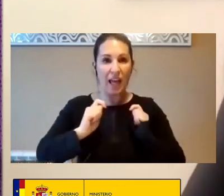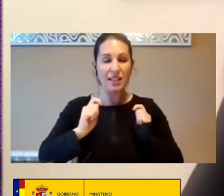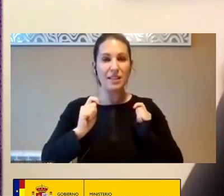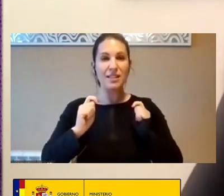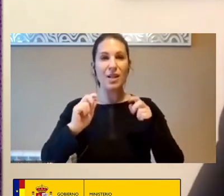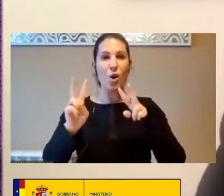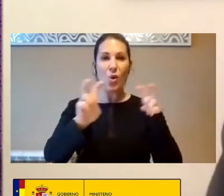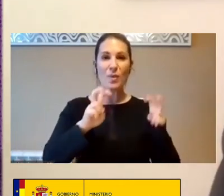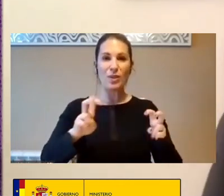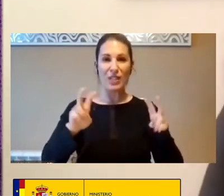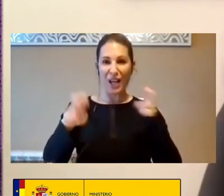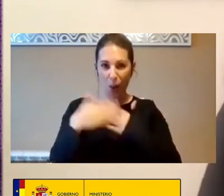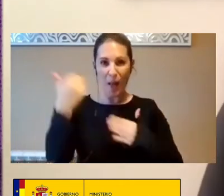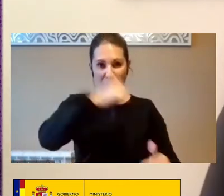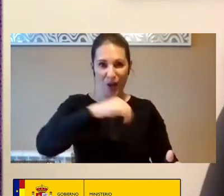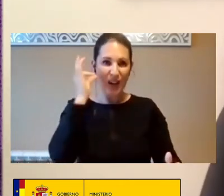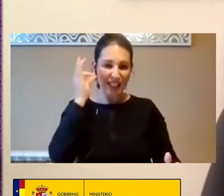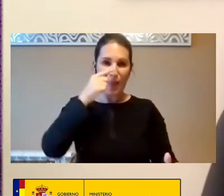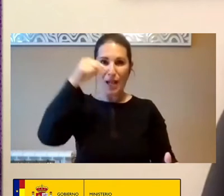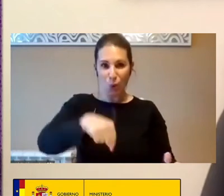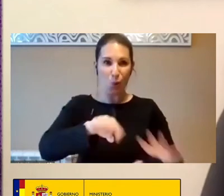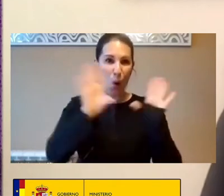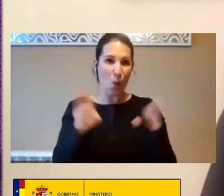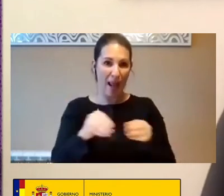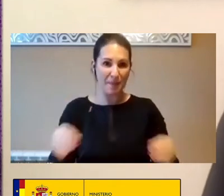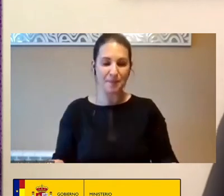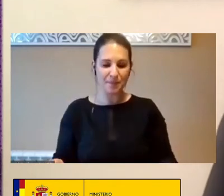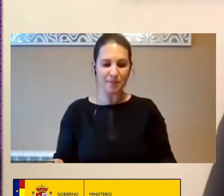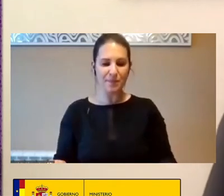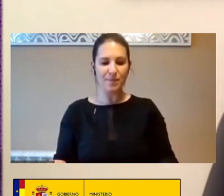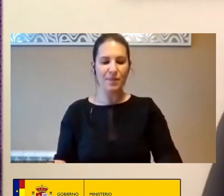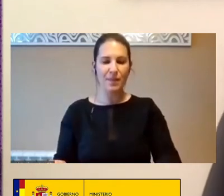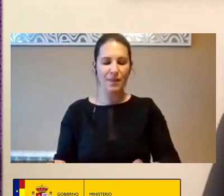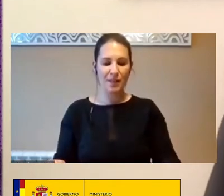Y Nuevas Innovadoras Del Sur Global Y Creo Que